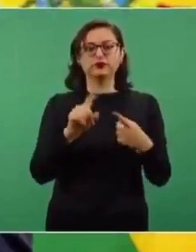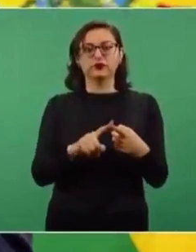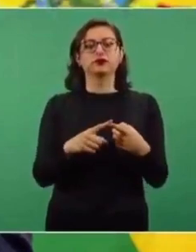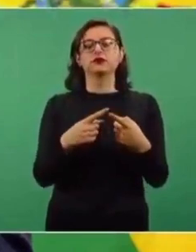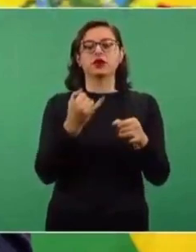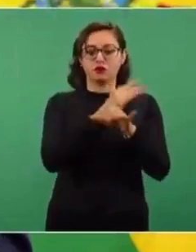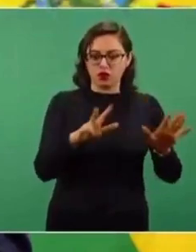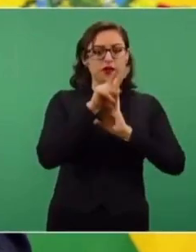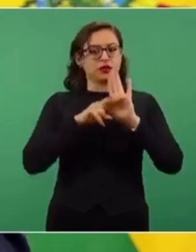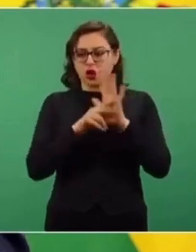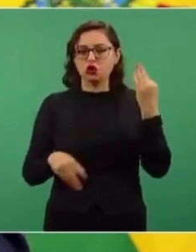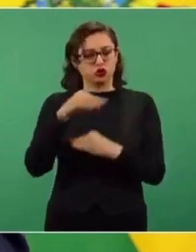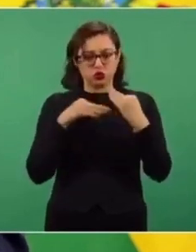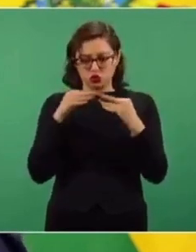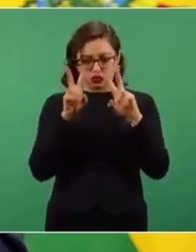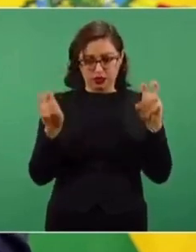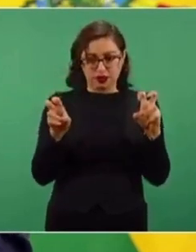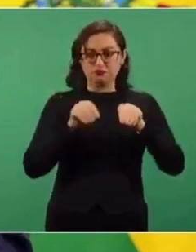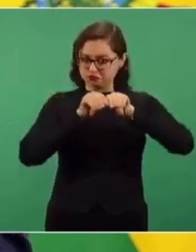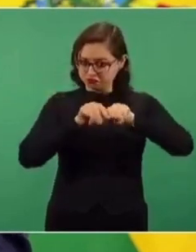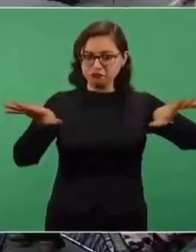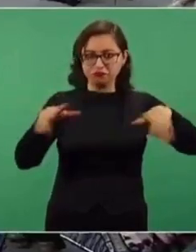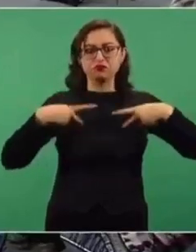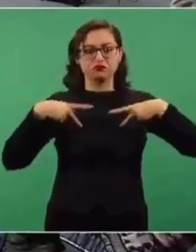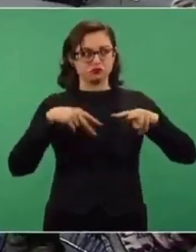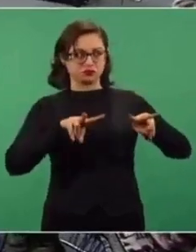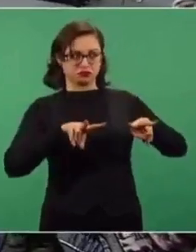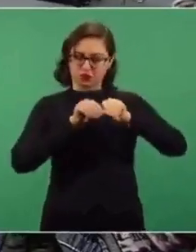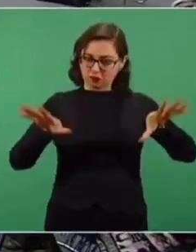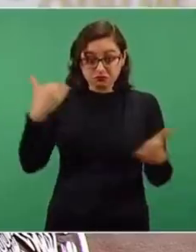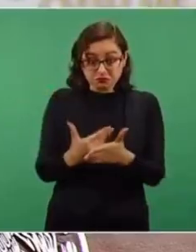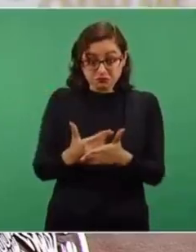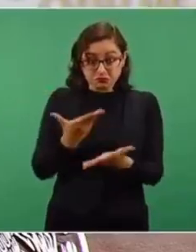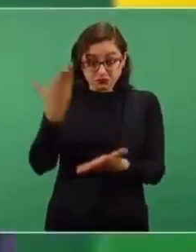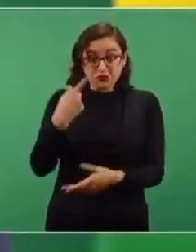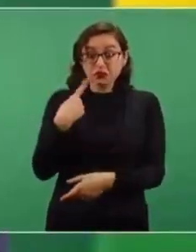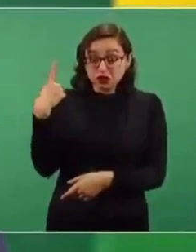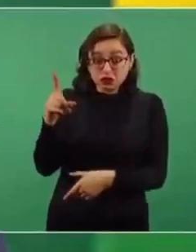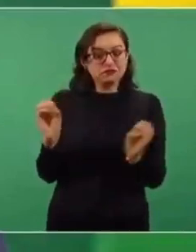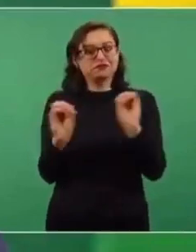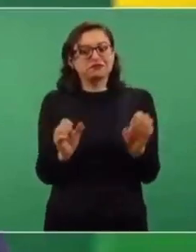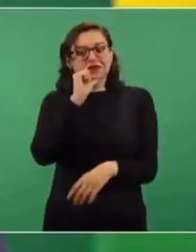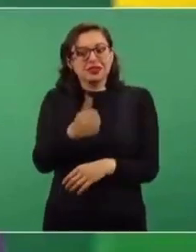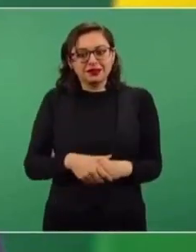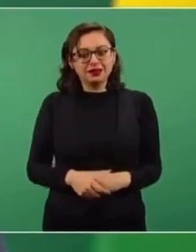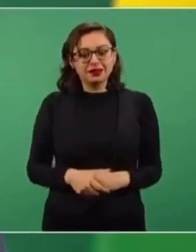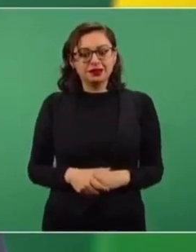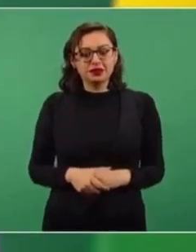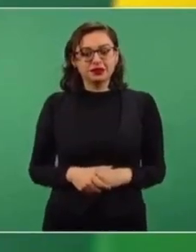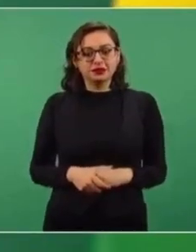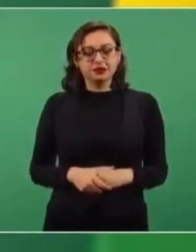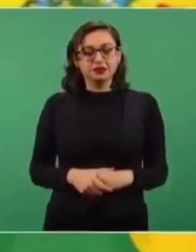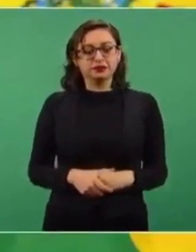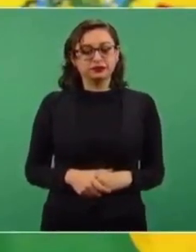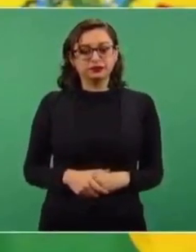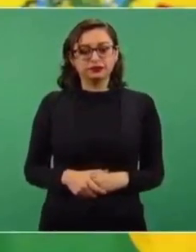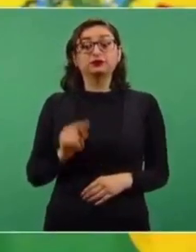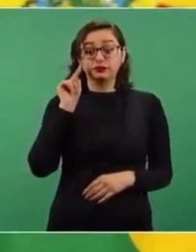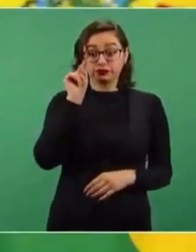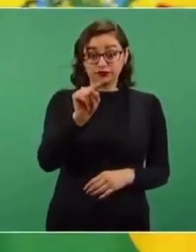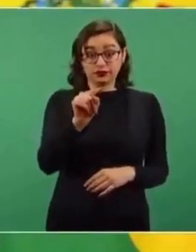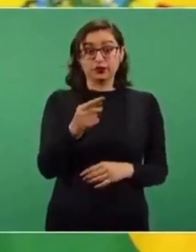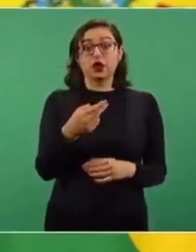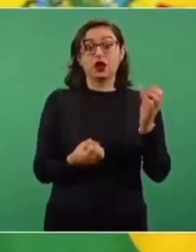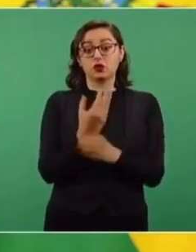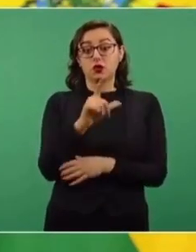videos y todo lo que tiene que ver con esto, para que la gente tenga la información general. El caso de Laredo, de nuevo